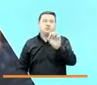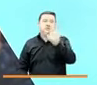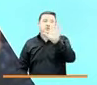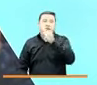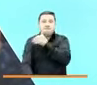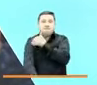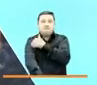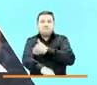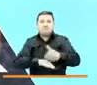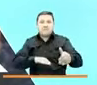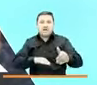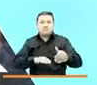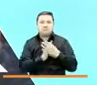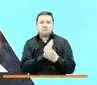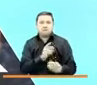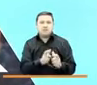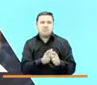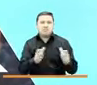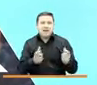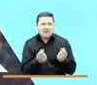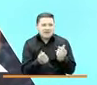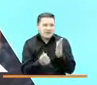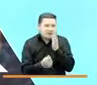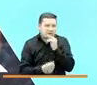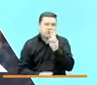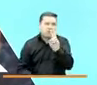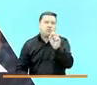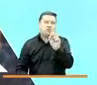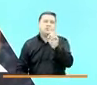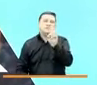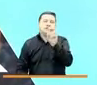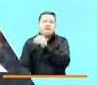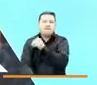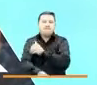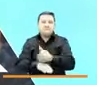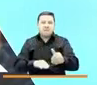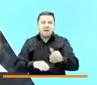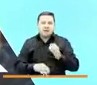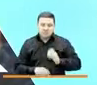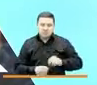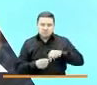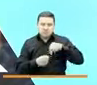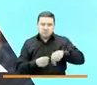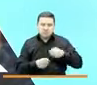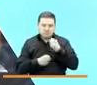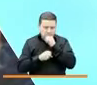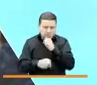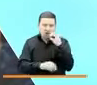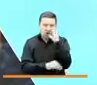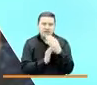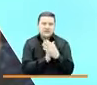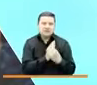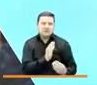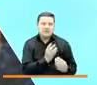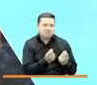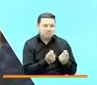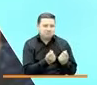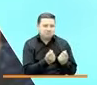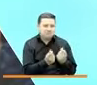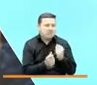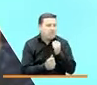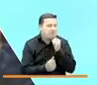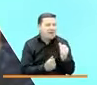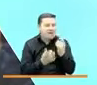colombianos en estado de pobreza monetaria y a 2.7 millones de compatriotas en situación de pobreza monetaria extrema.